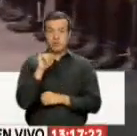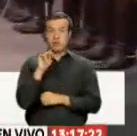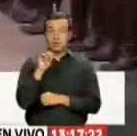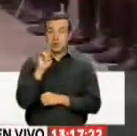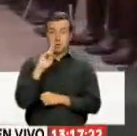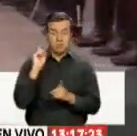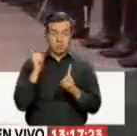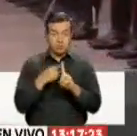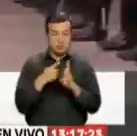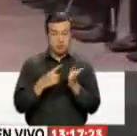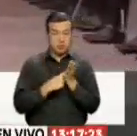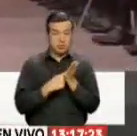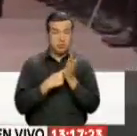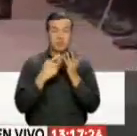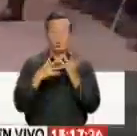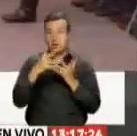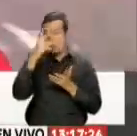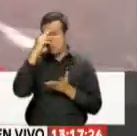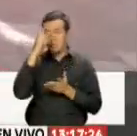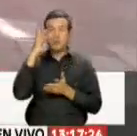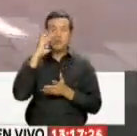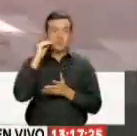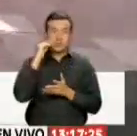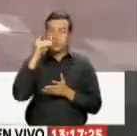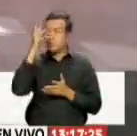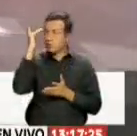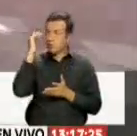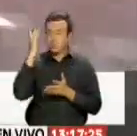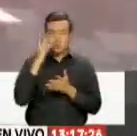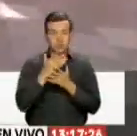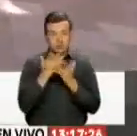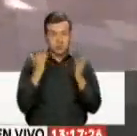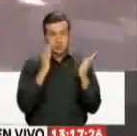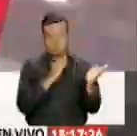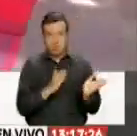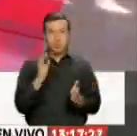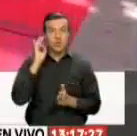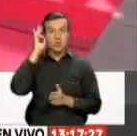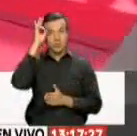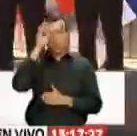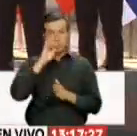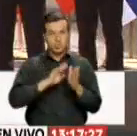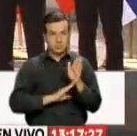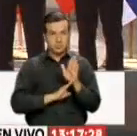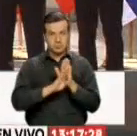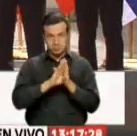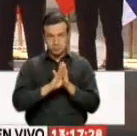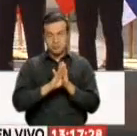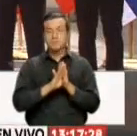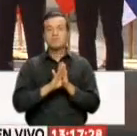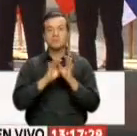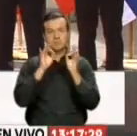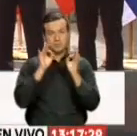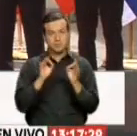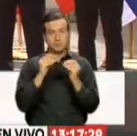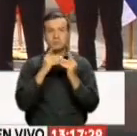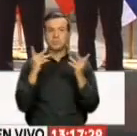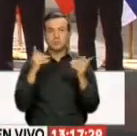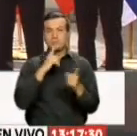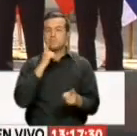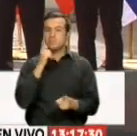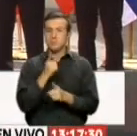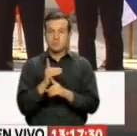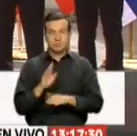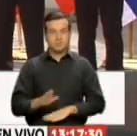que esta primera sesión se da para aprender de las experiencias del pasado Y prepararse para el progreso Que va a tener un firme y claro